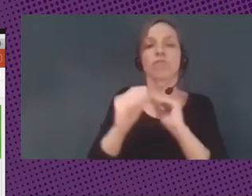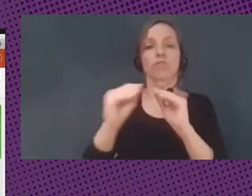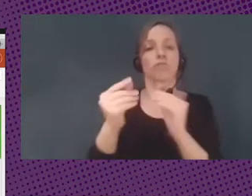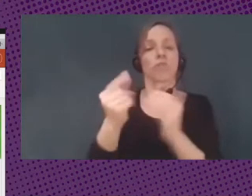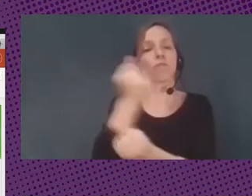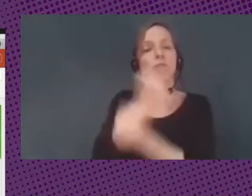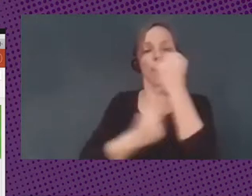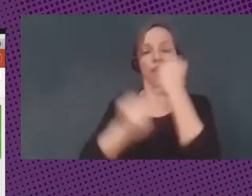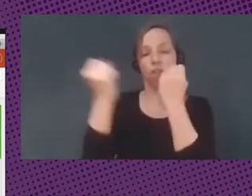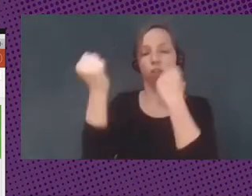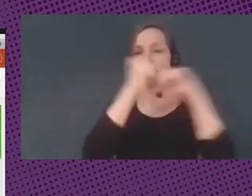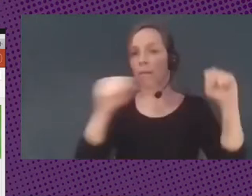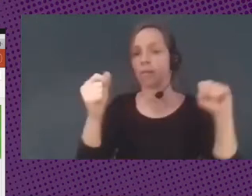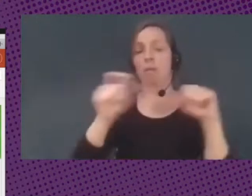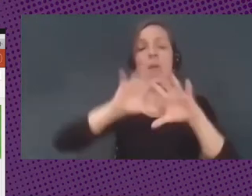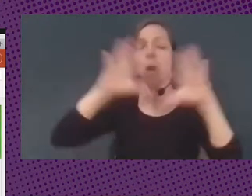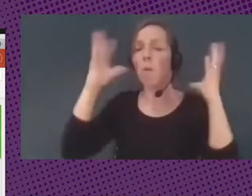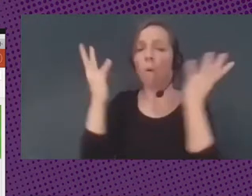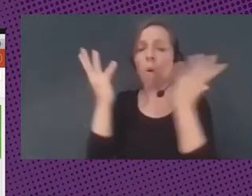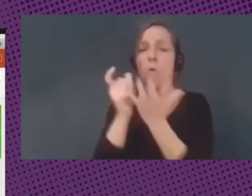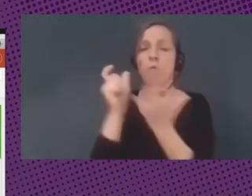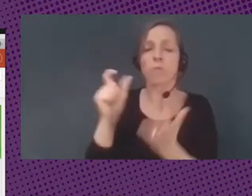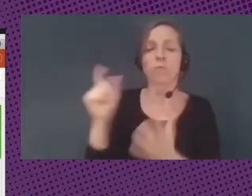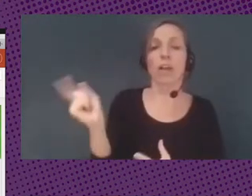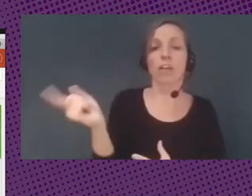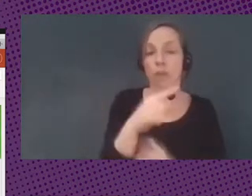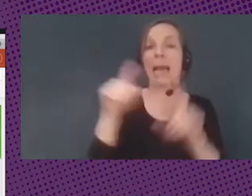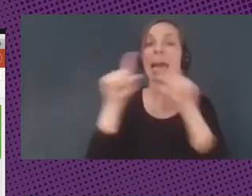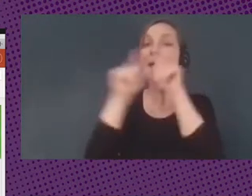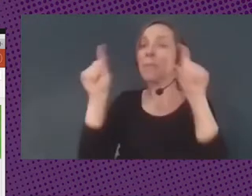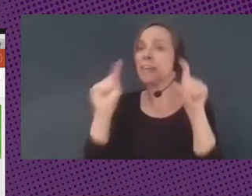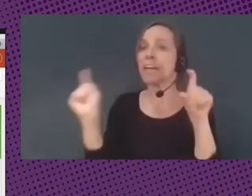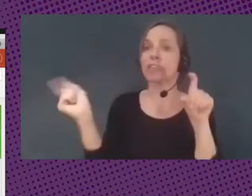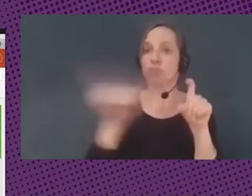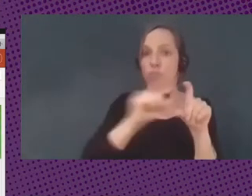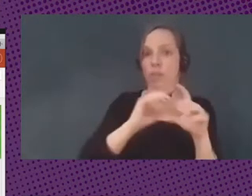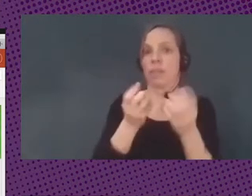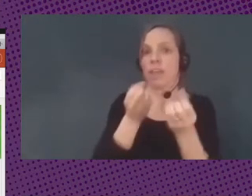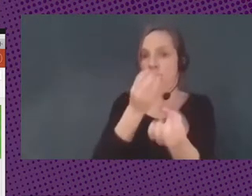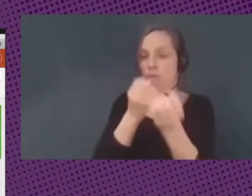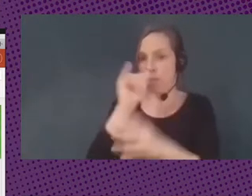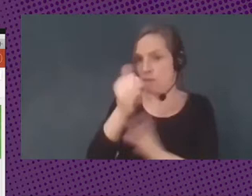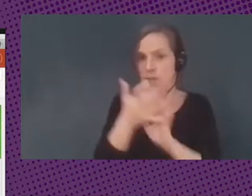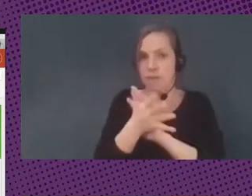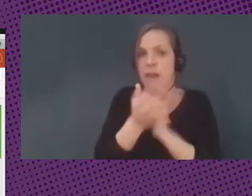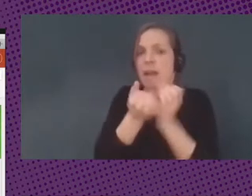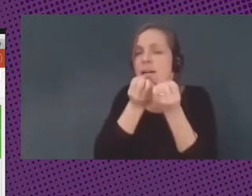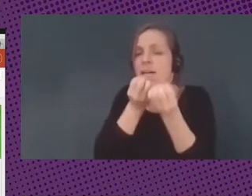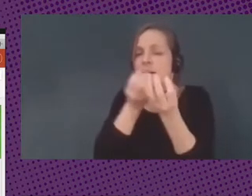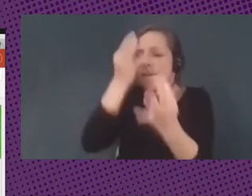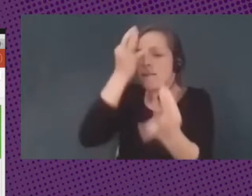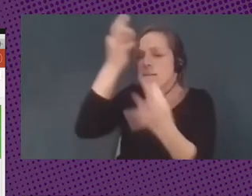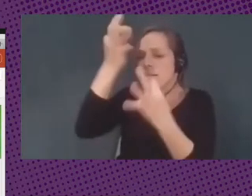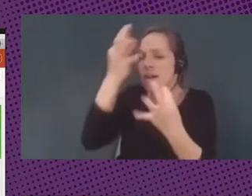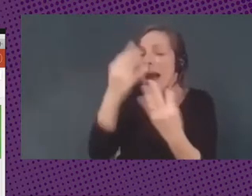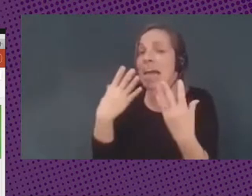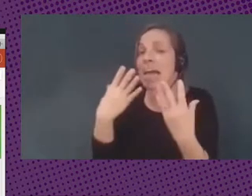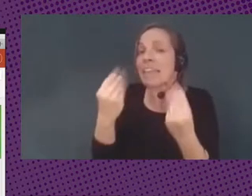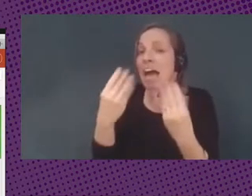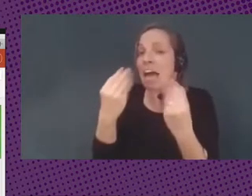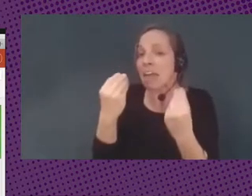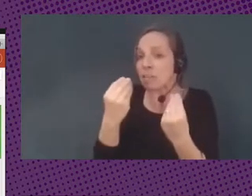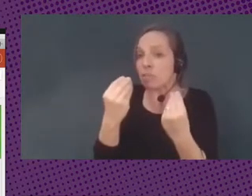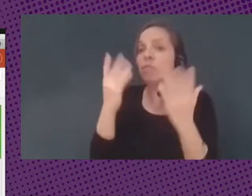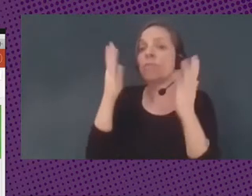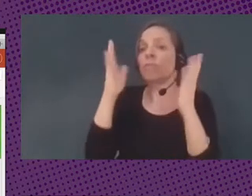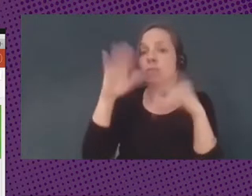los ciudadanos alrededor del mundo, de las empresas alrededor del mundo. Concentra tal cantidad de información que han derivado en